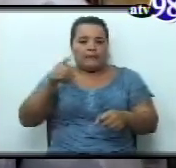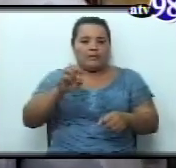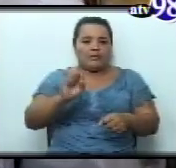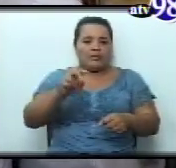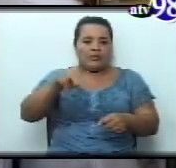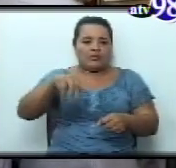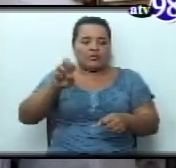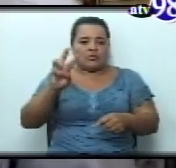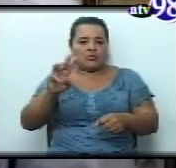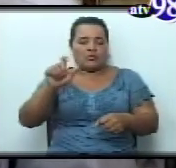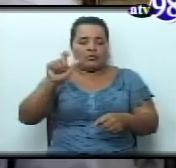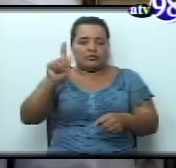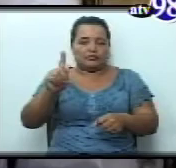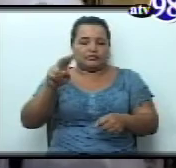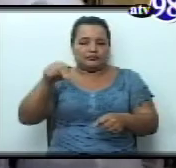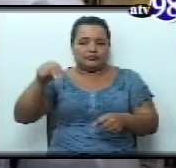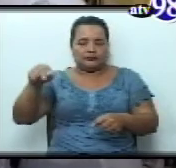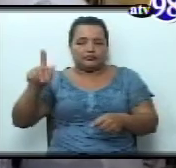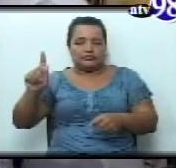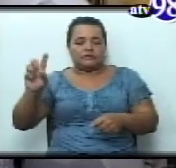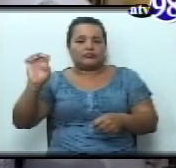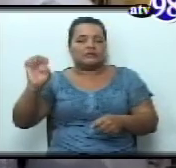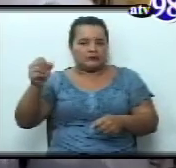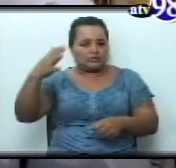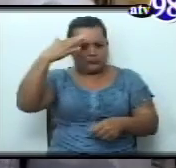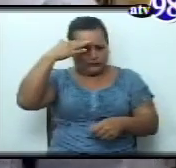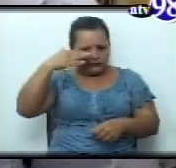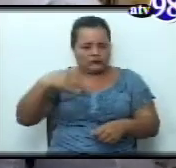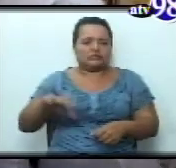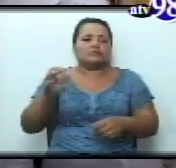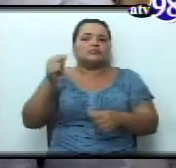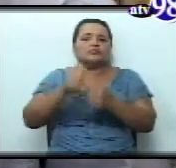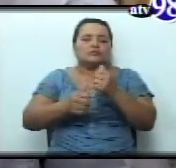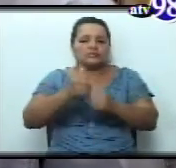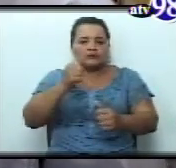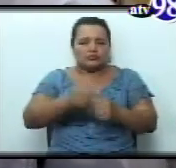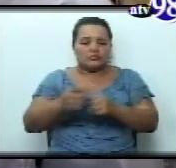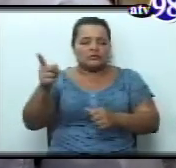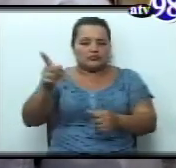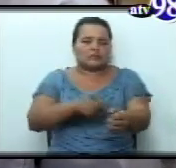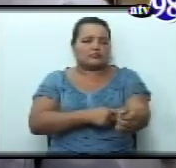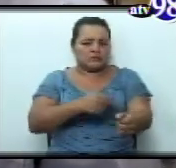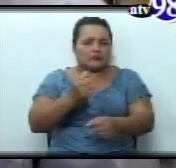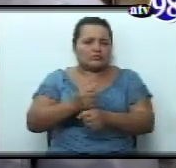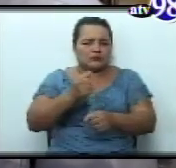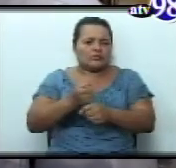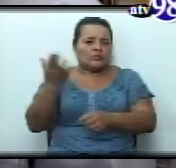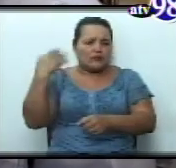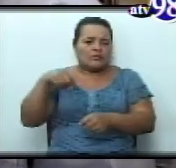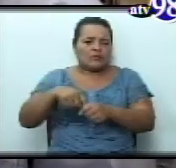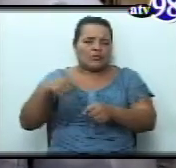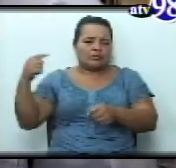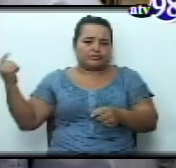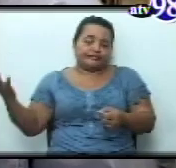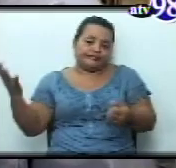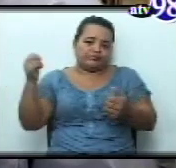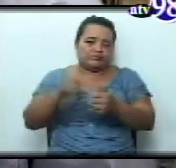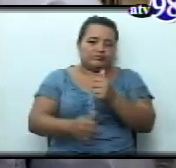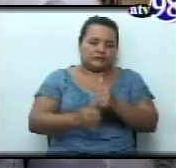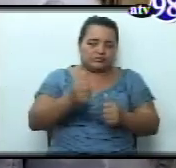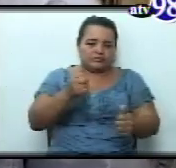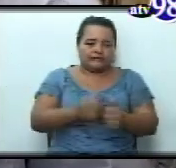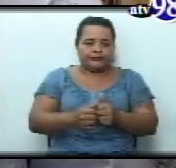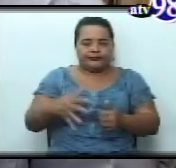Por efecto, yo conozco el caso de la Penwald porque un hermano mío trabajó ahí y definitivamente las